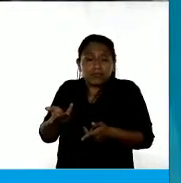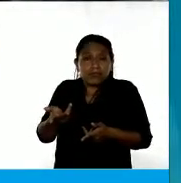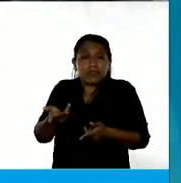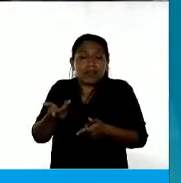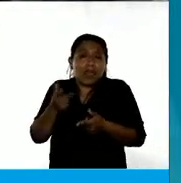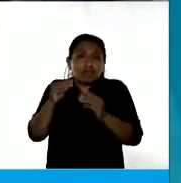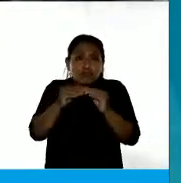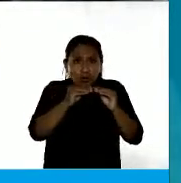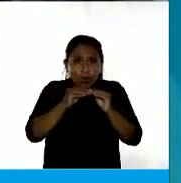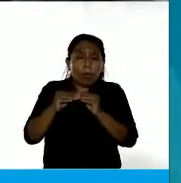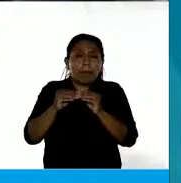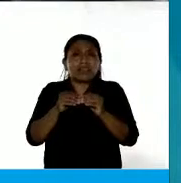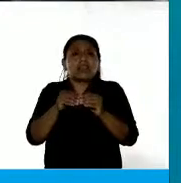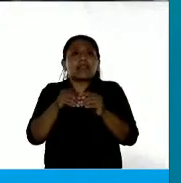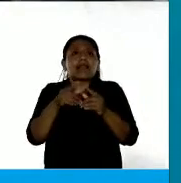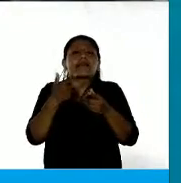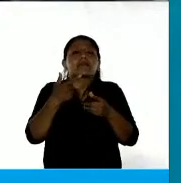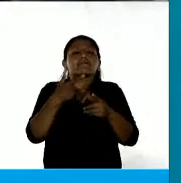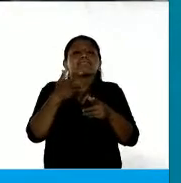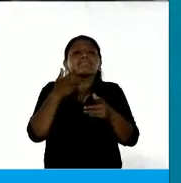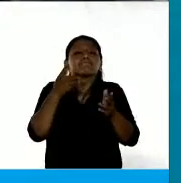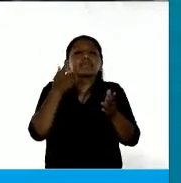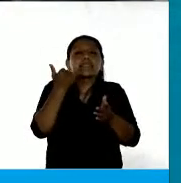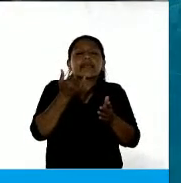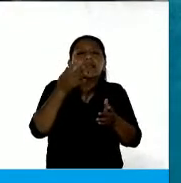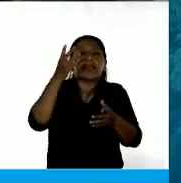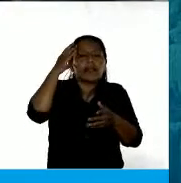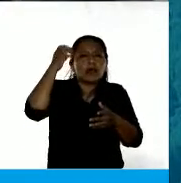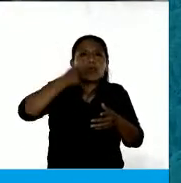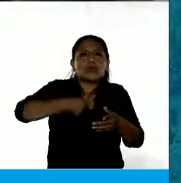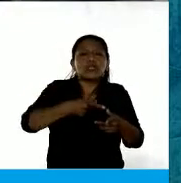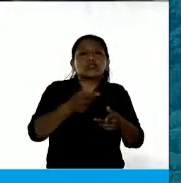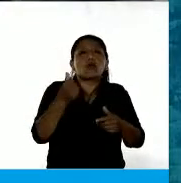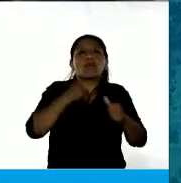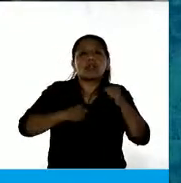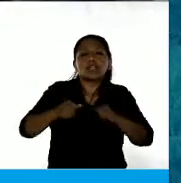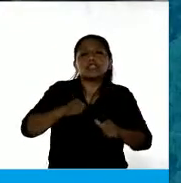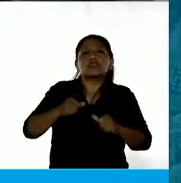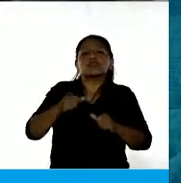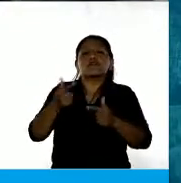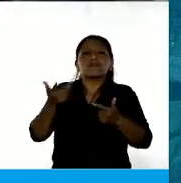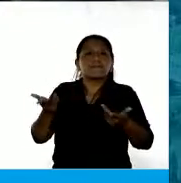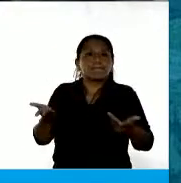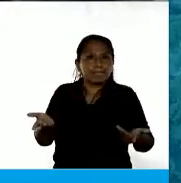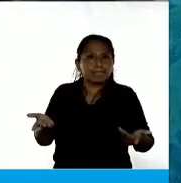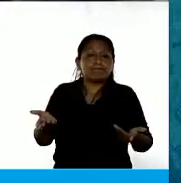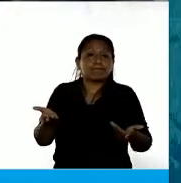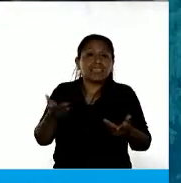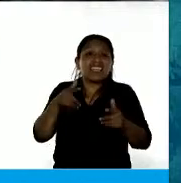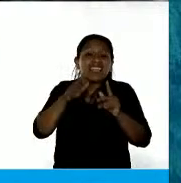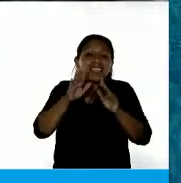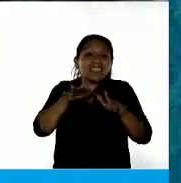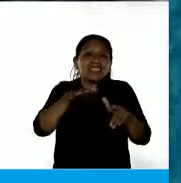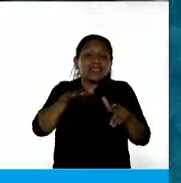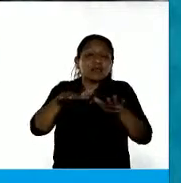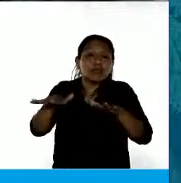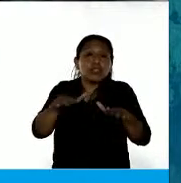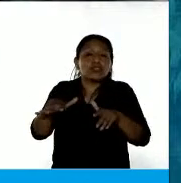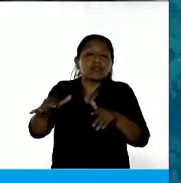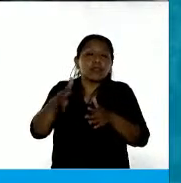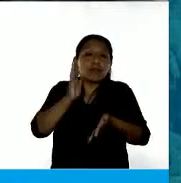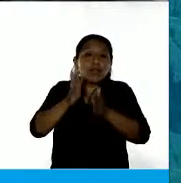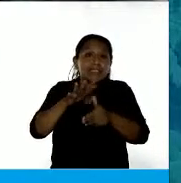compañeras y compañeras imputadas por lesiones o por omicidio a grado de tentativa. En contexto de violencia de género,